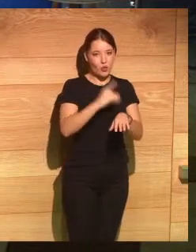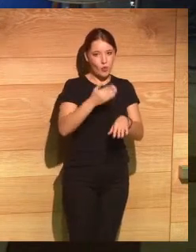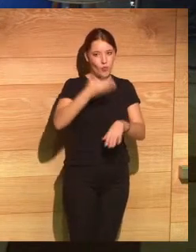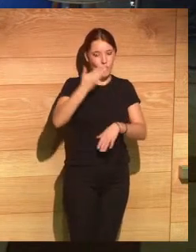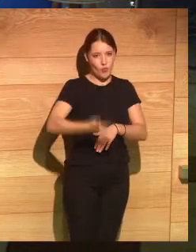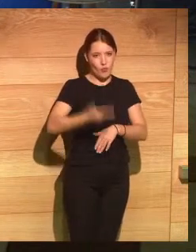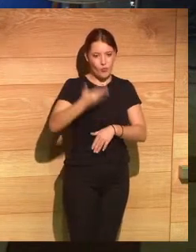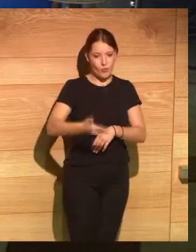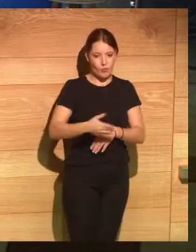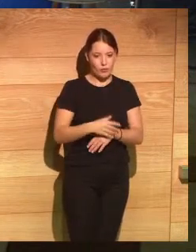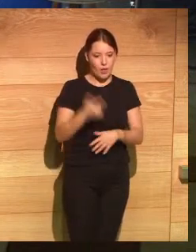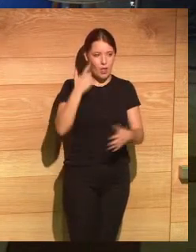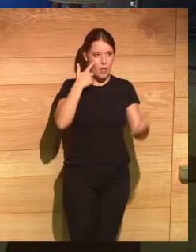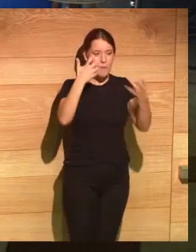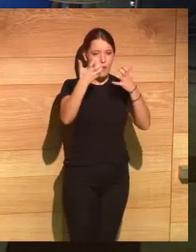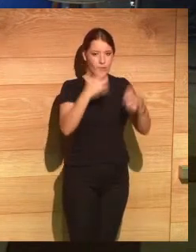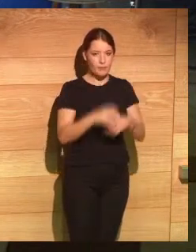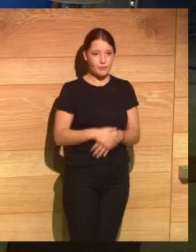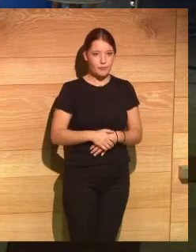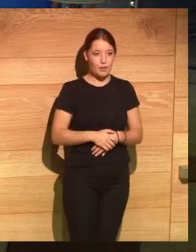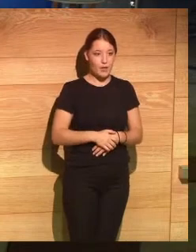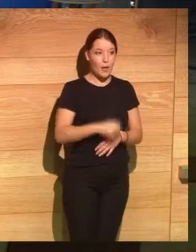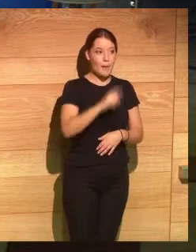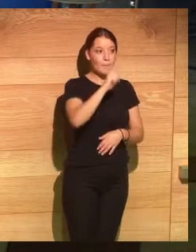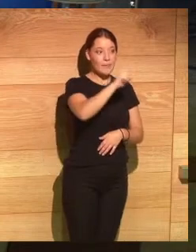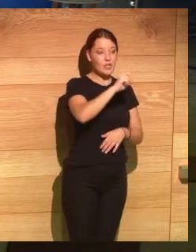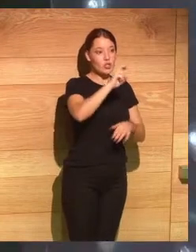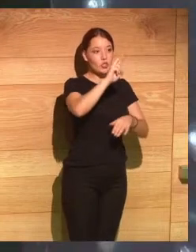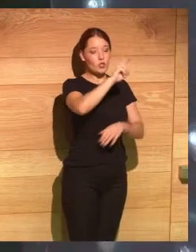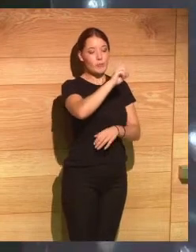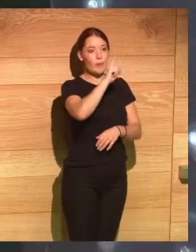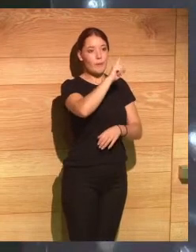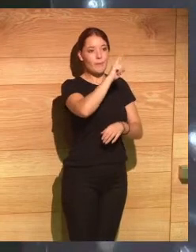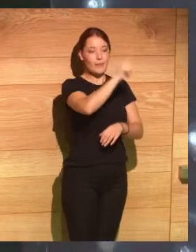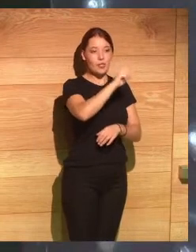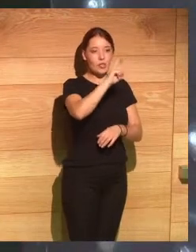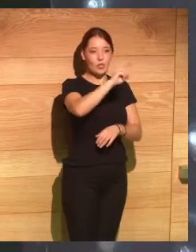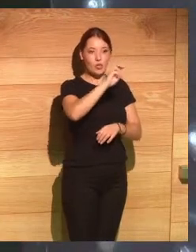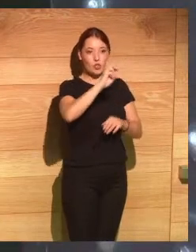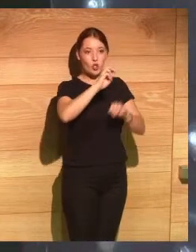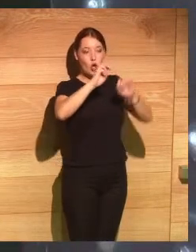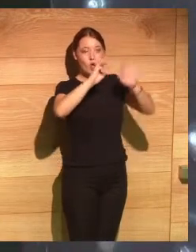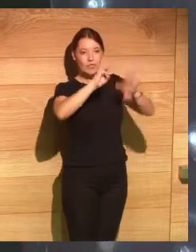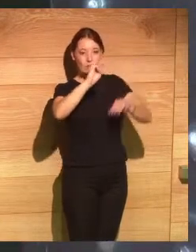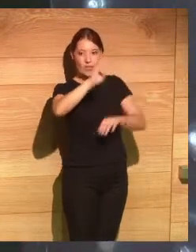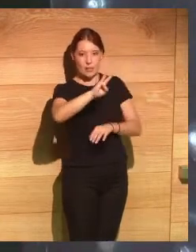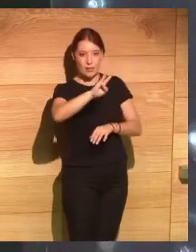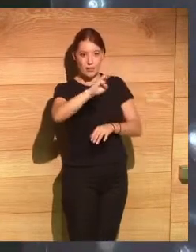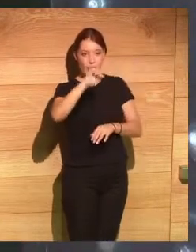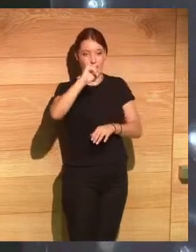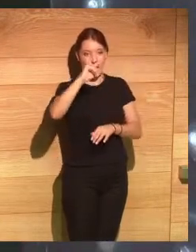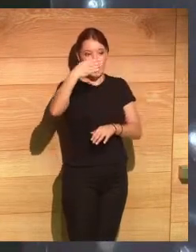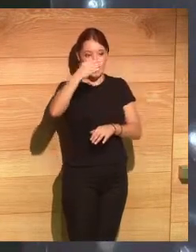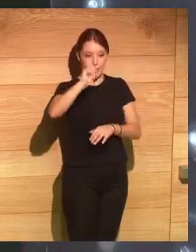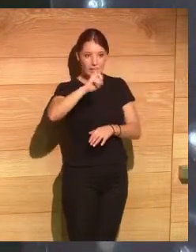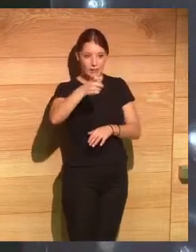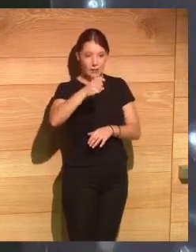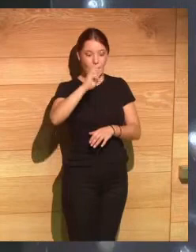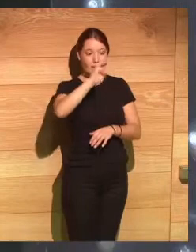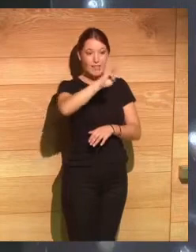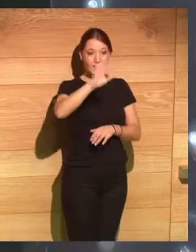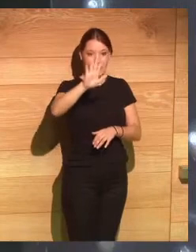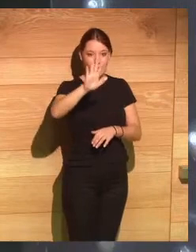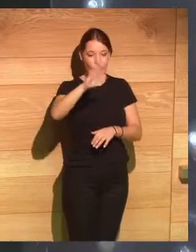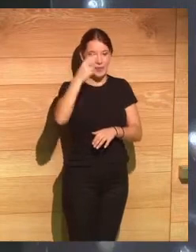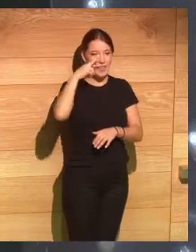dice de los 1.283 directores del IBEX 35 solo un 7% tiene experiencia digital